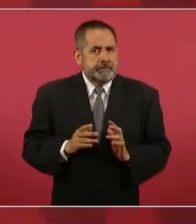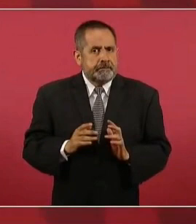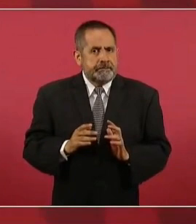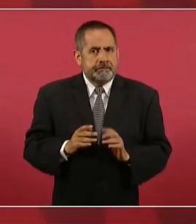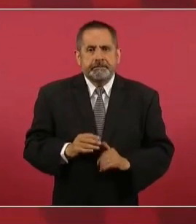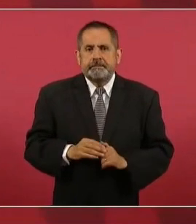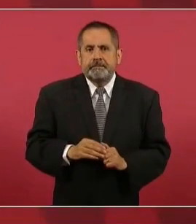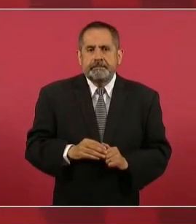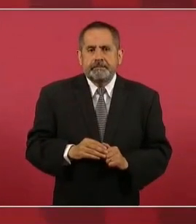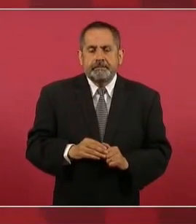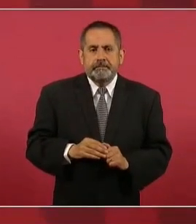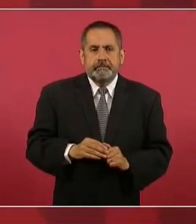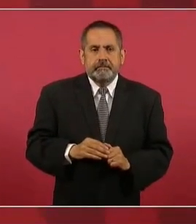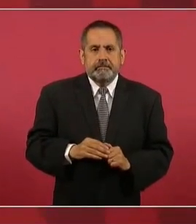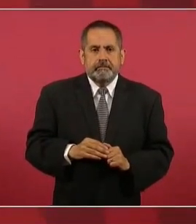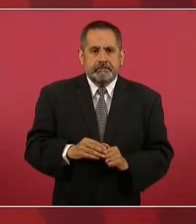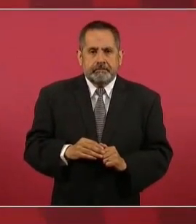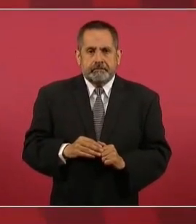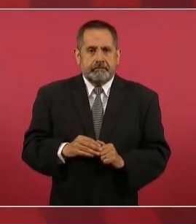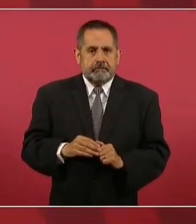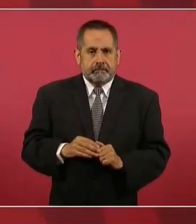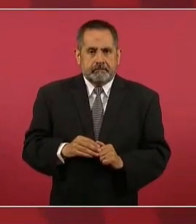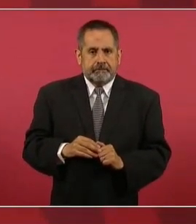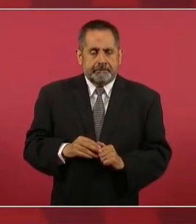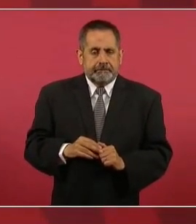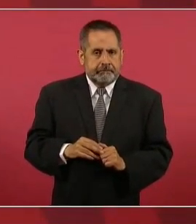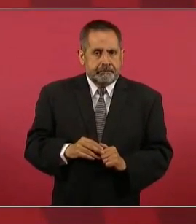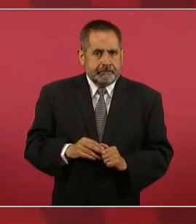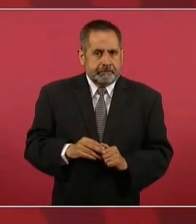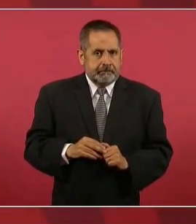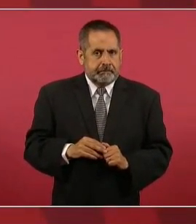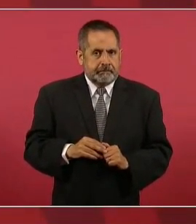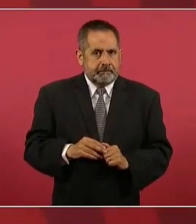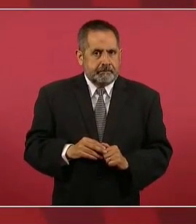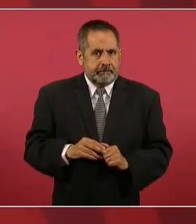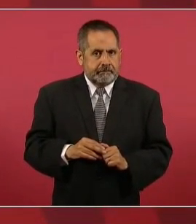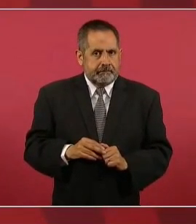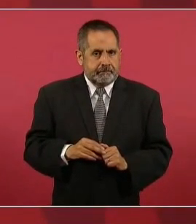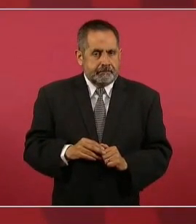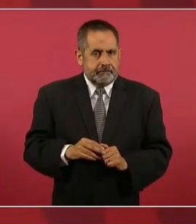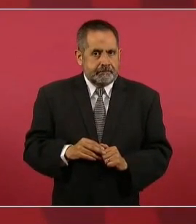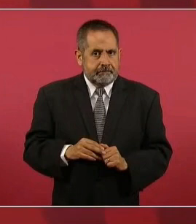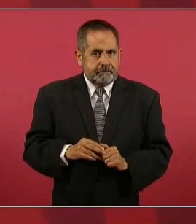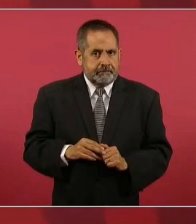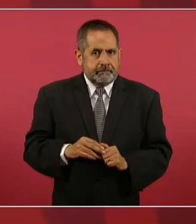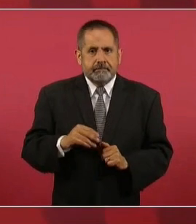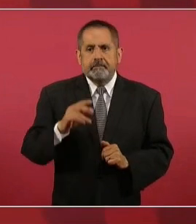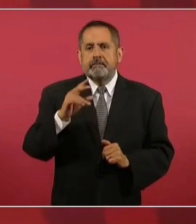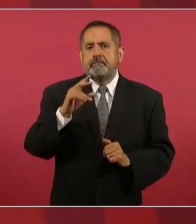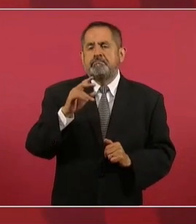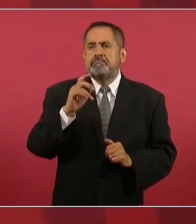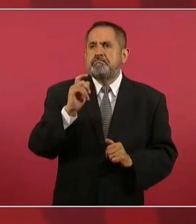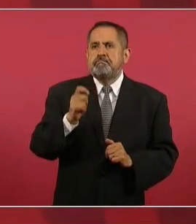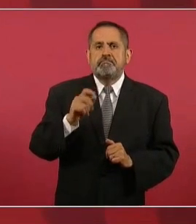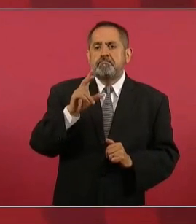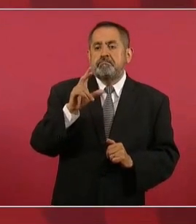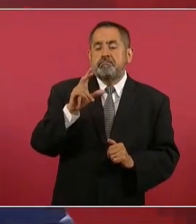sea indispensable